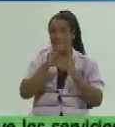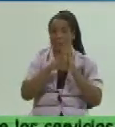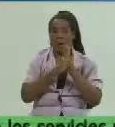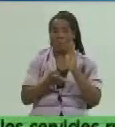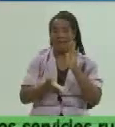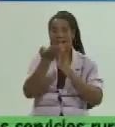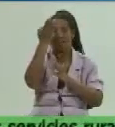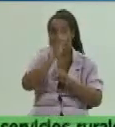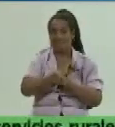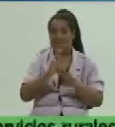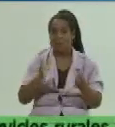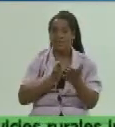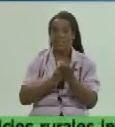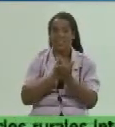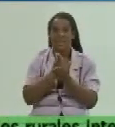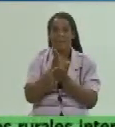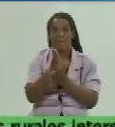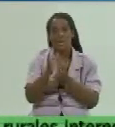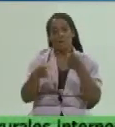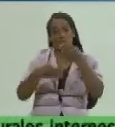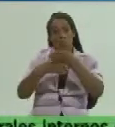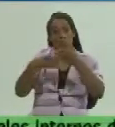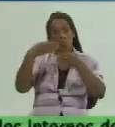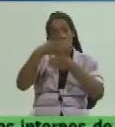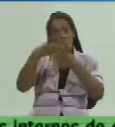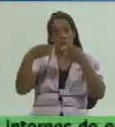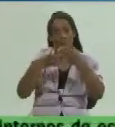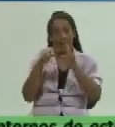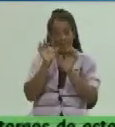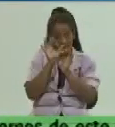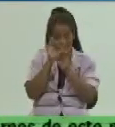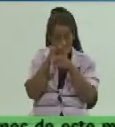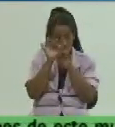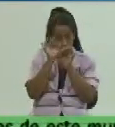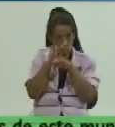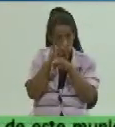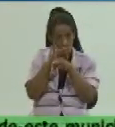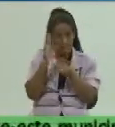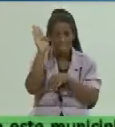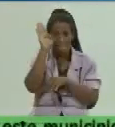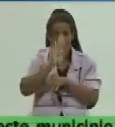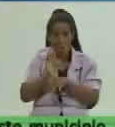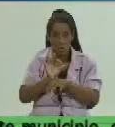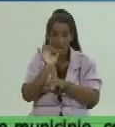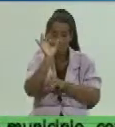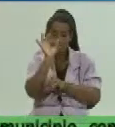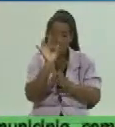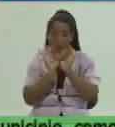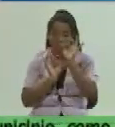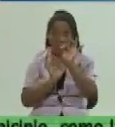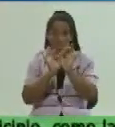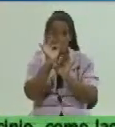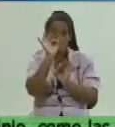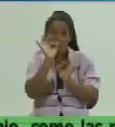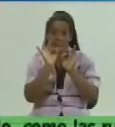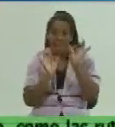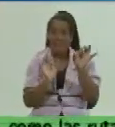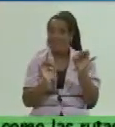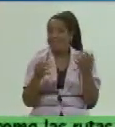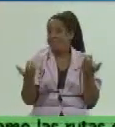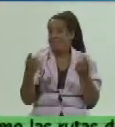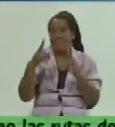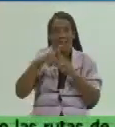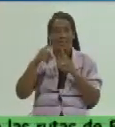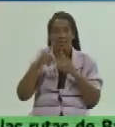seguimiento a la construcción del laboratorio de biología molecular en las Tunas sin lugar a dudas un cuartel para